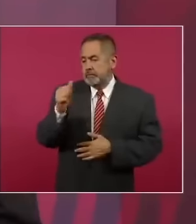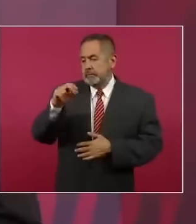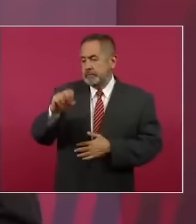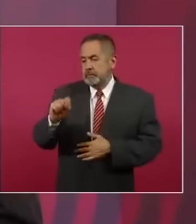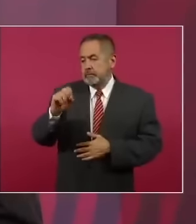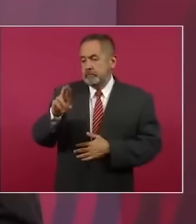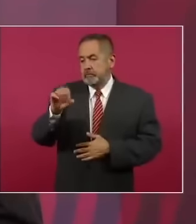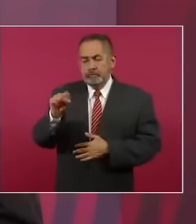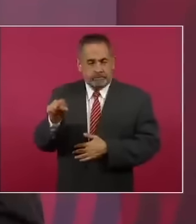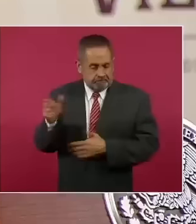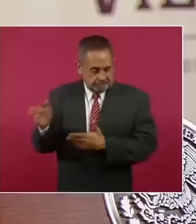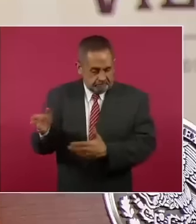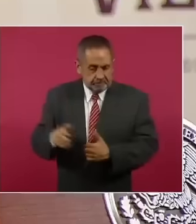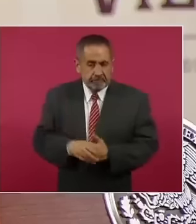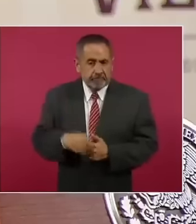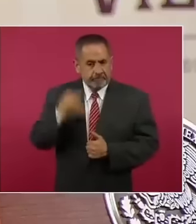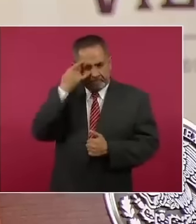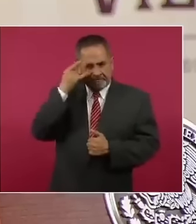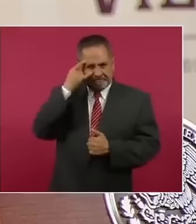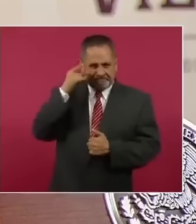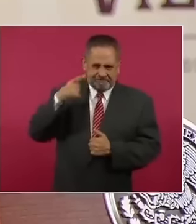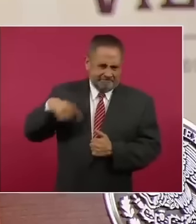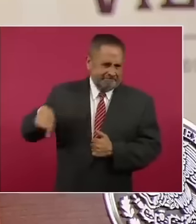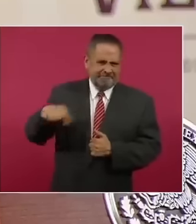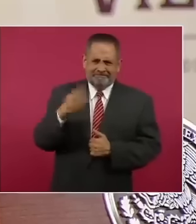de Campeche,